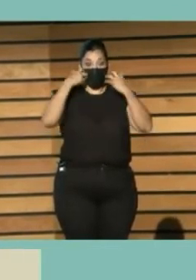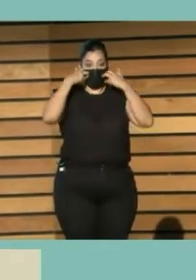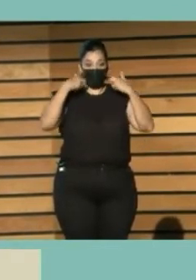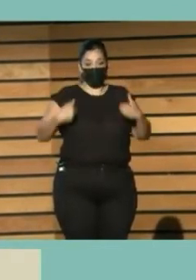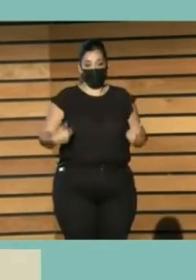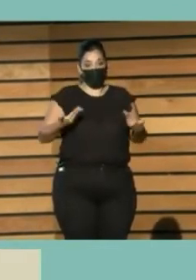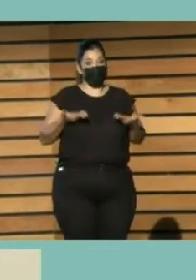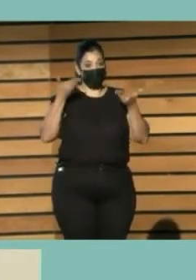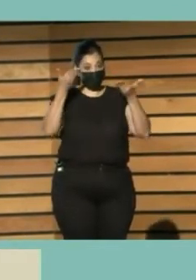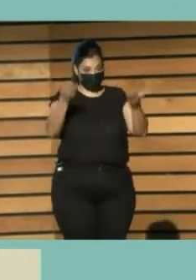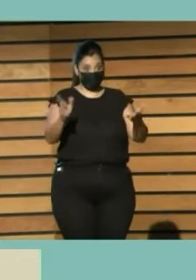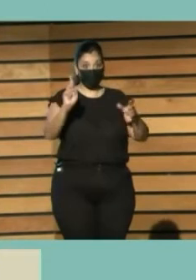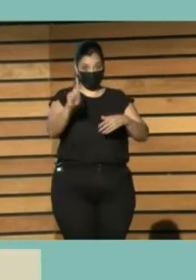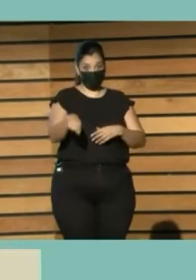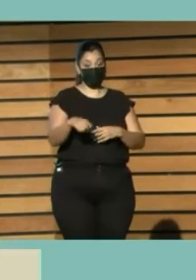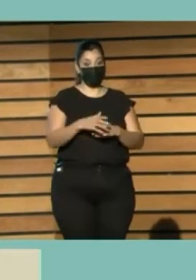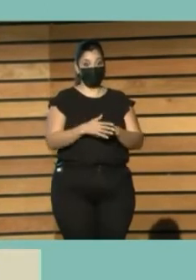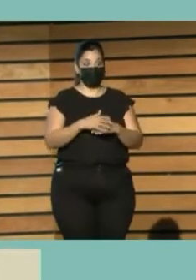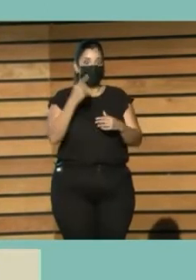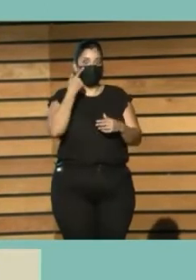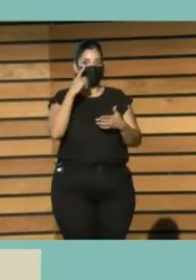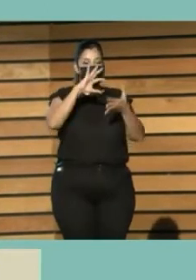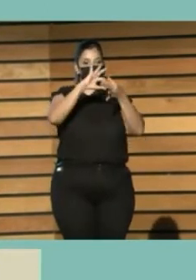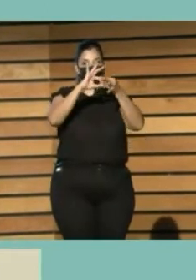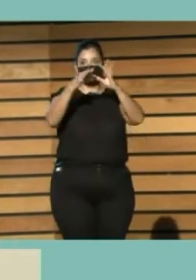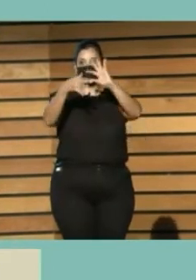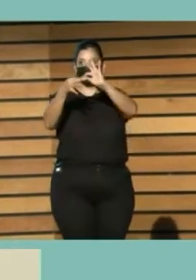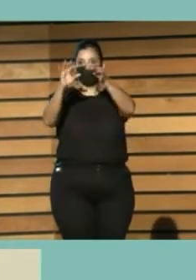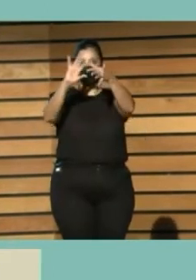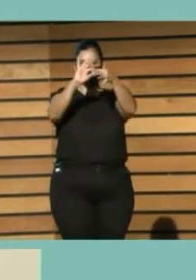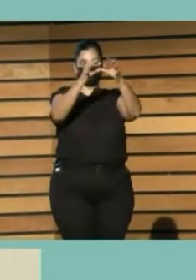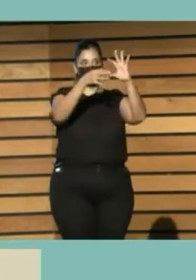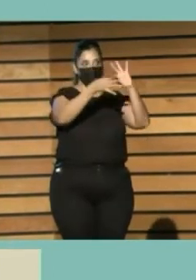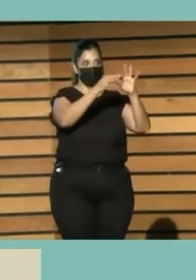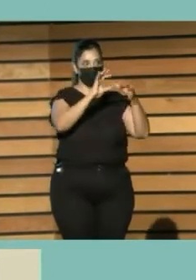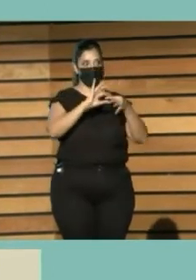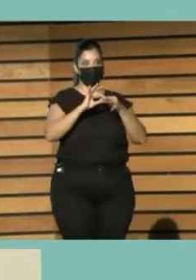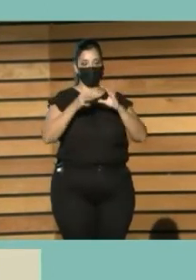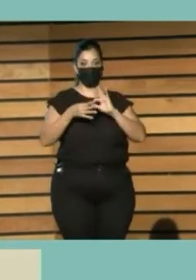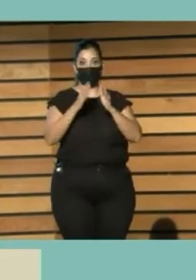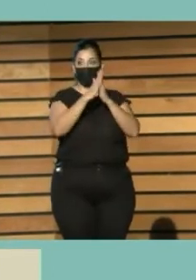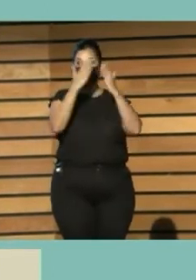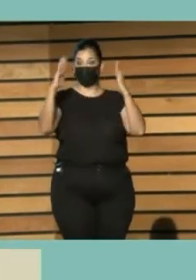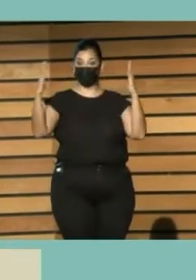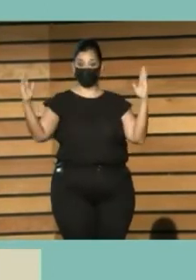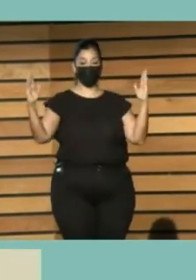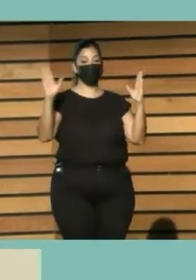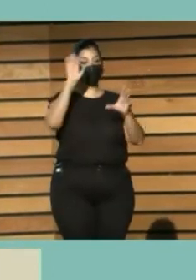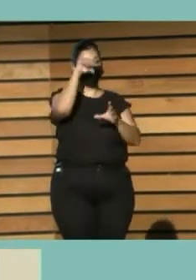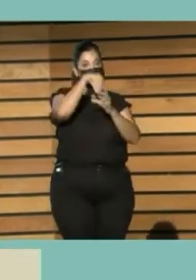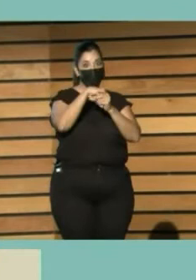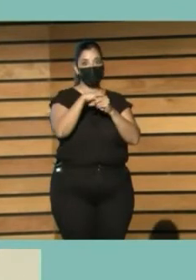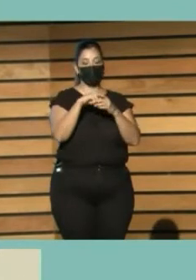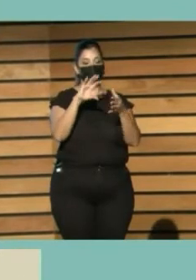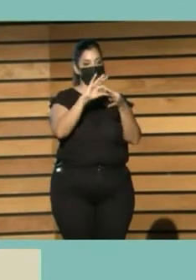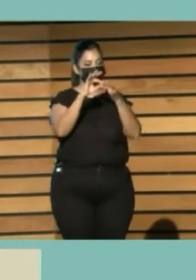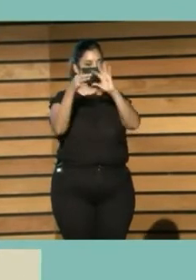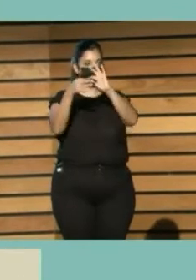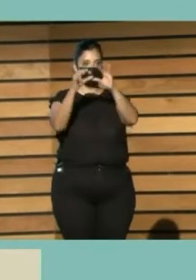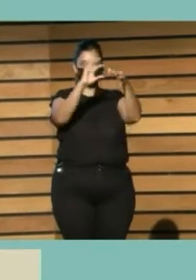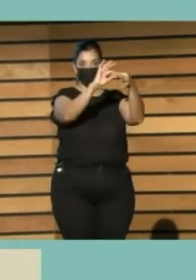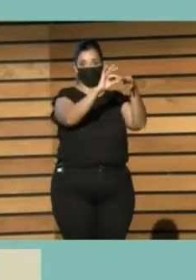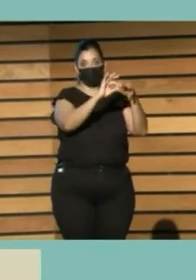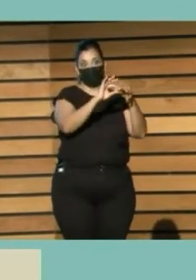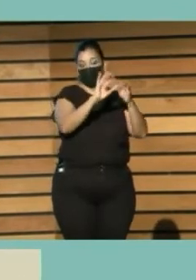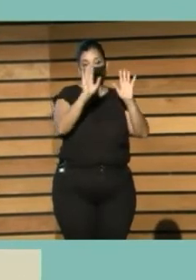Las colecciones Que existen En la biblioteca Son nuestras Herramientas Pero Las colecciones Son inevitables